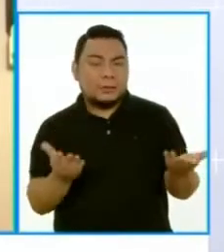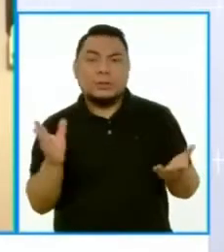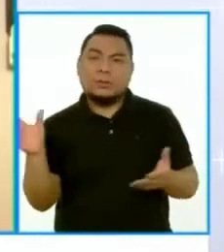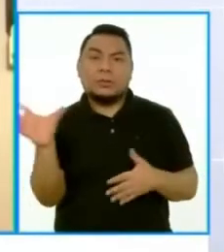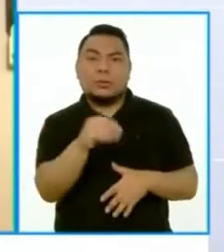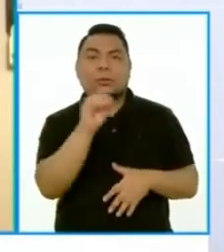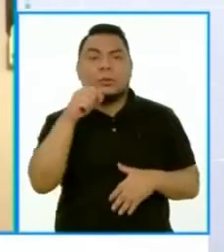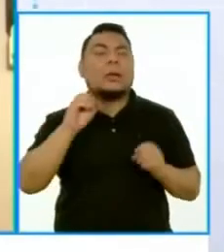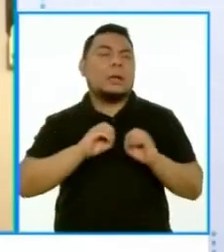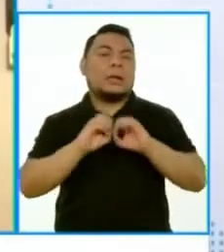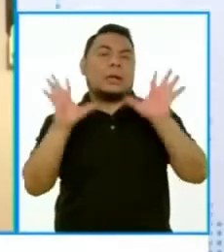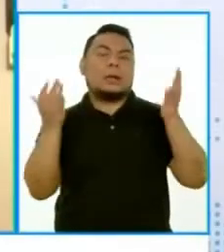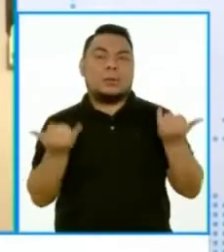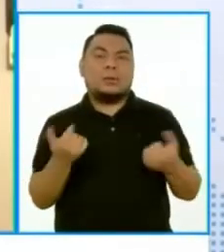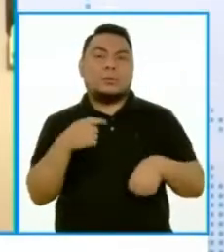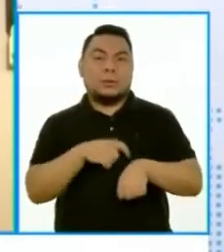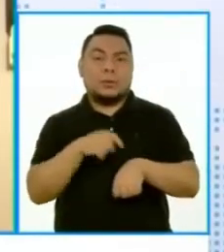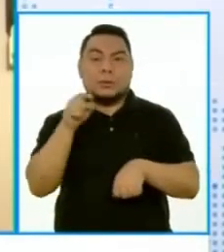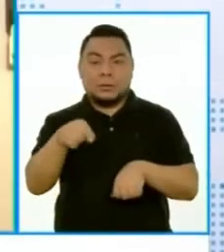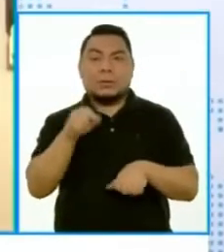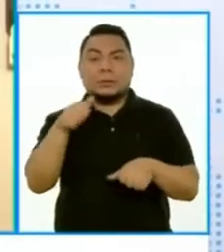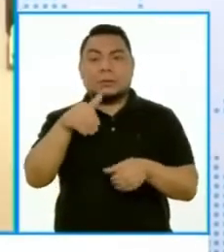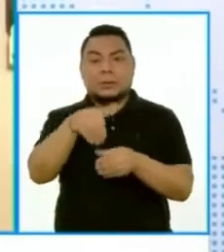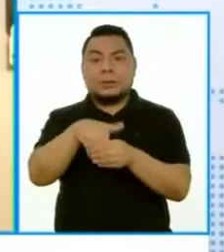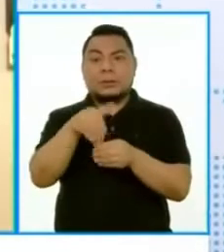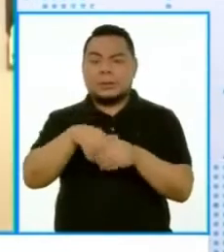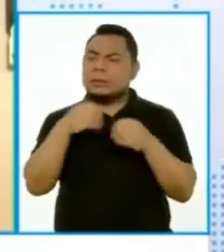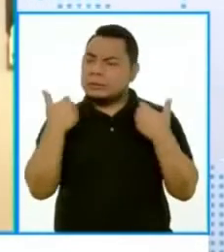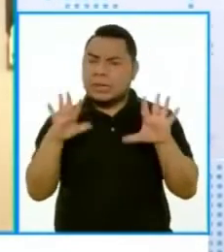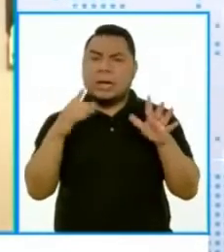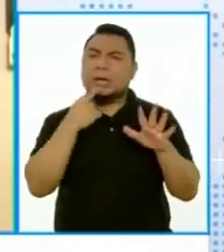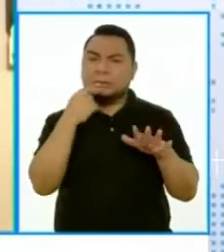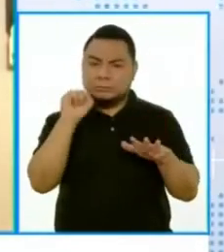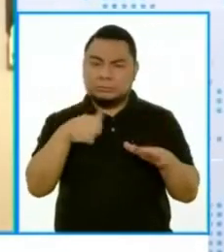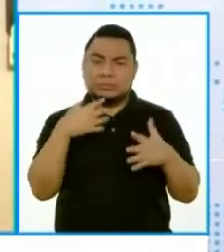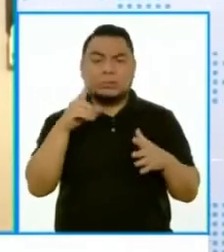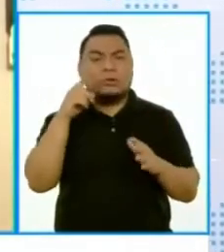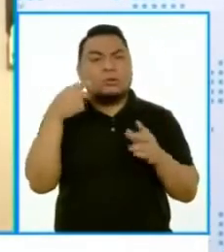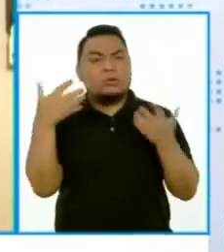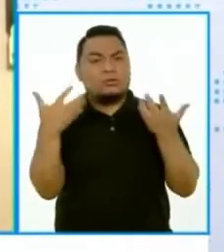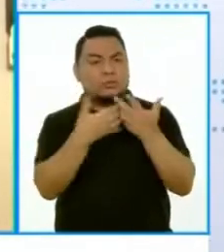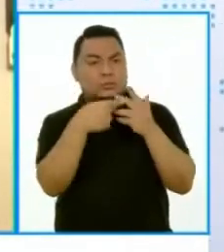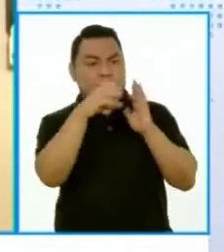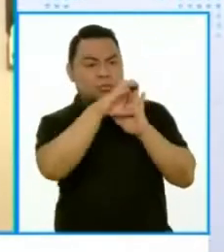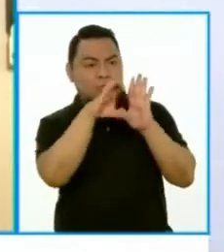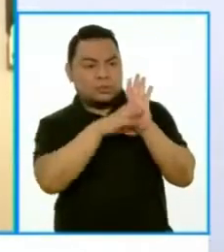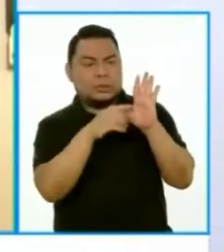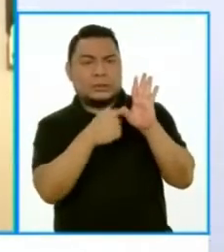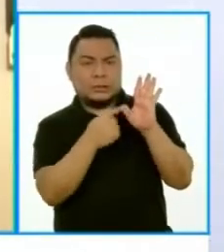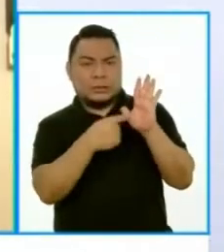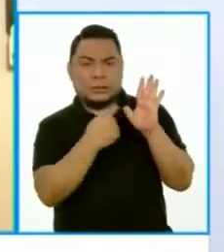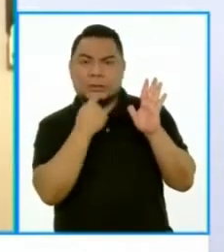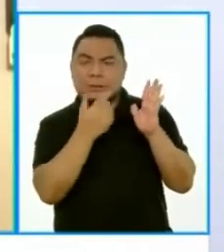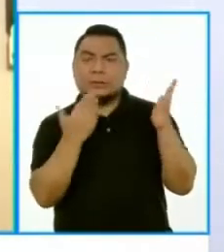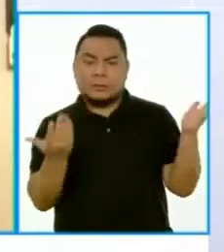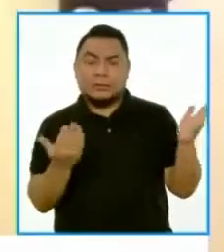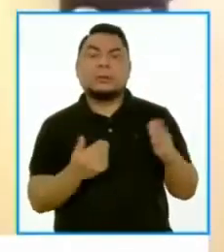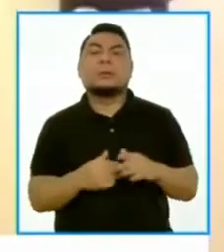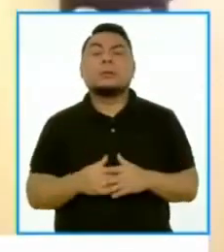todos estamos claros en este momento que las elecciones están convocadas conforme a la constitución y creo que